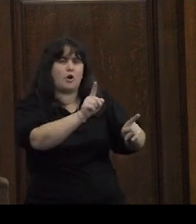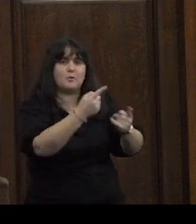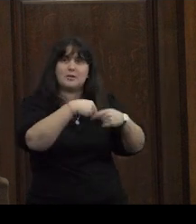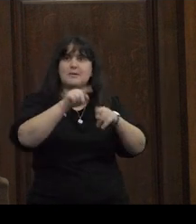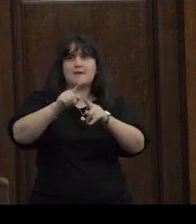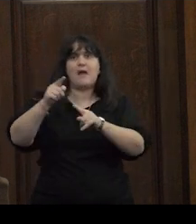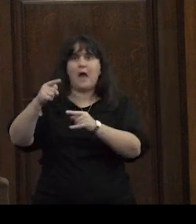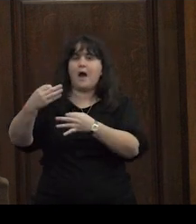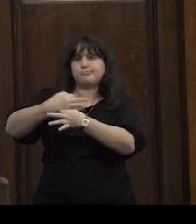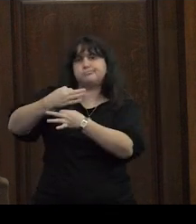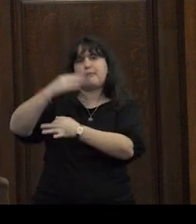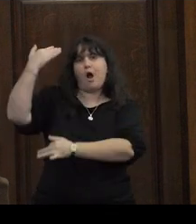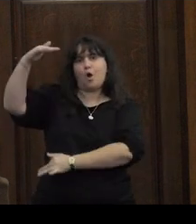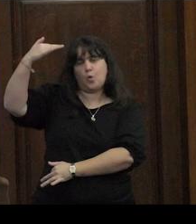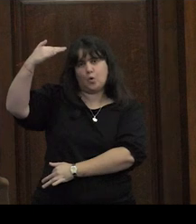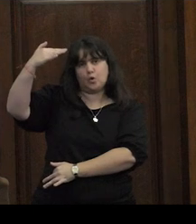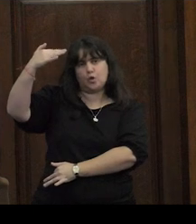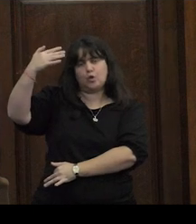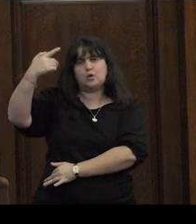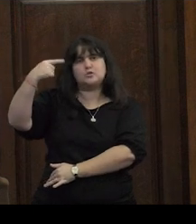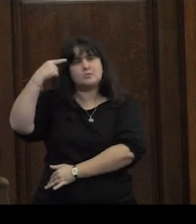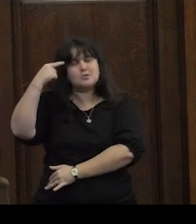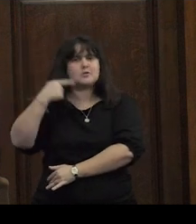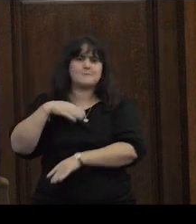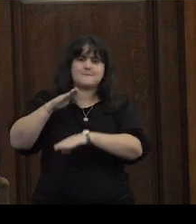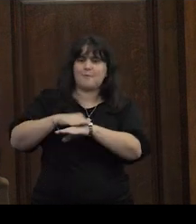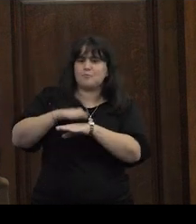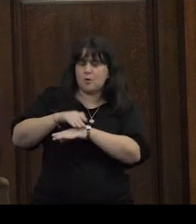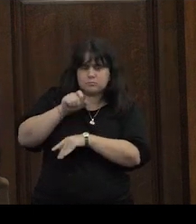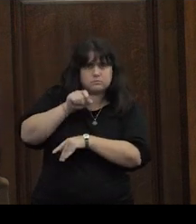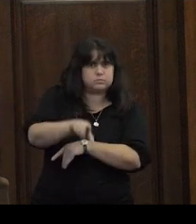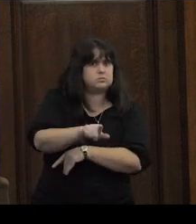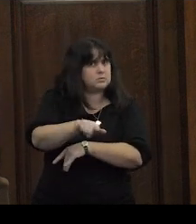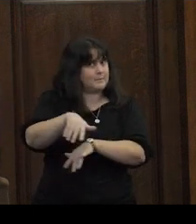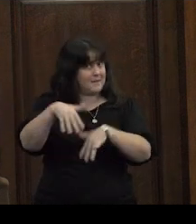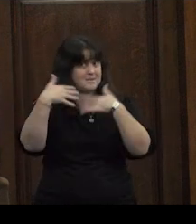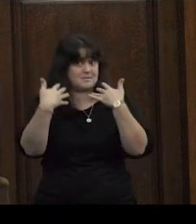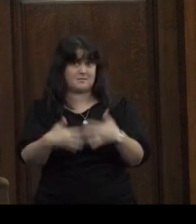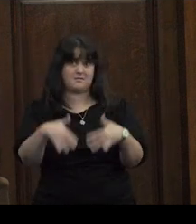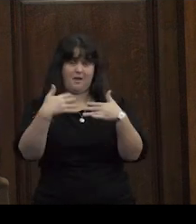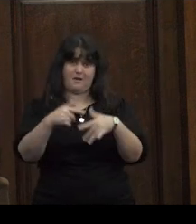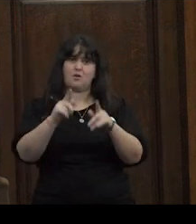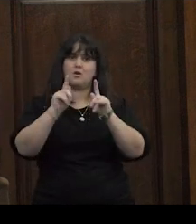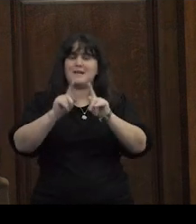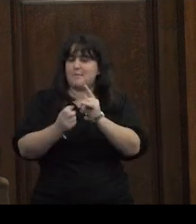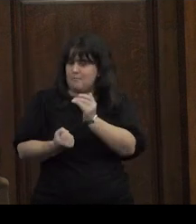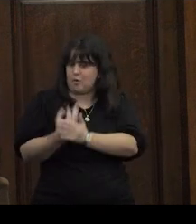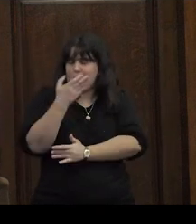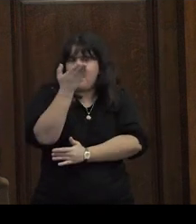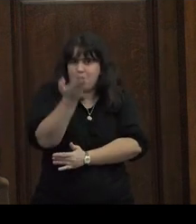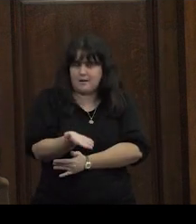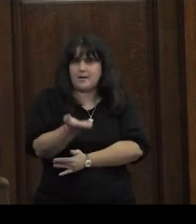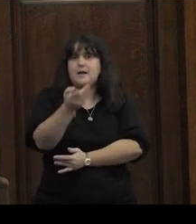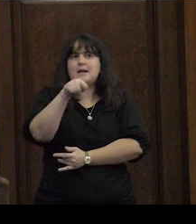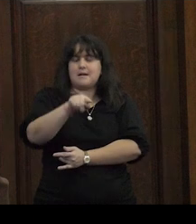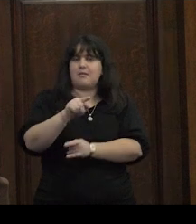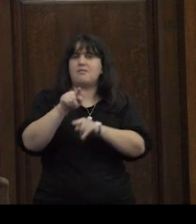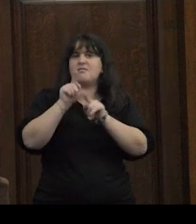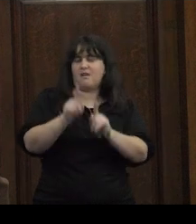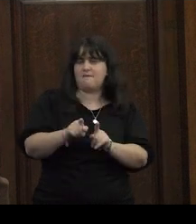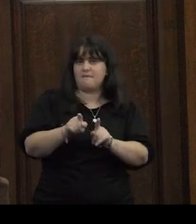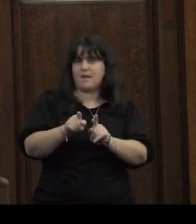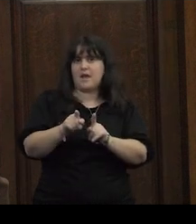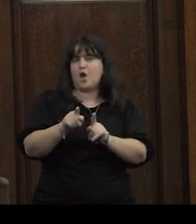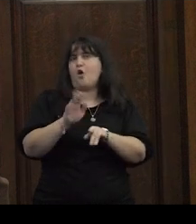enseñar a los adultos con lo cual me parece eso una carga delegativa muy fuerte y la construcción de un nuevo sujeto que se convierte